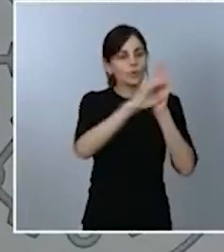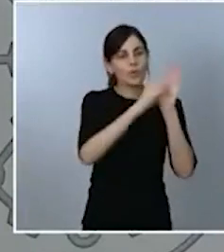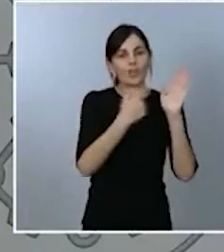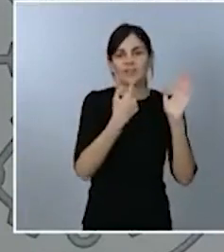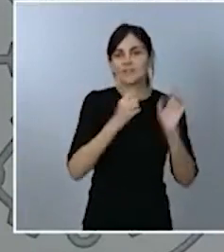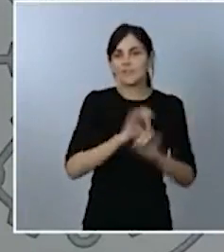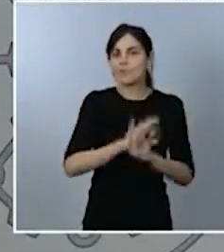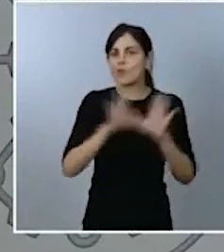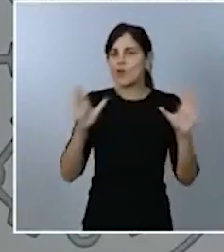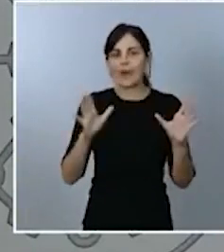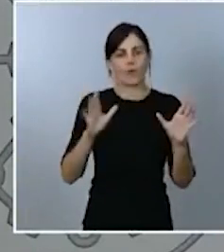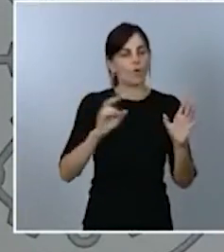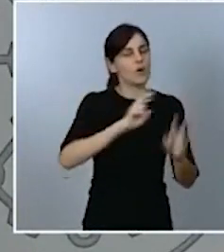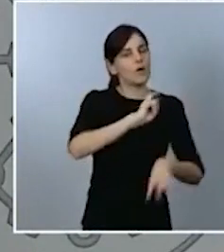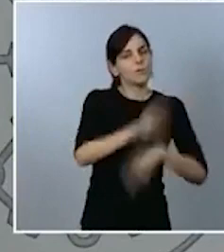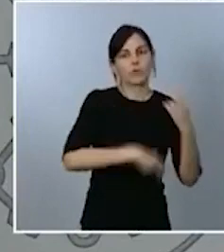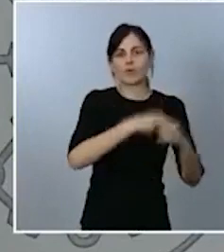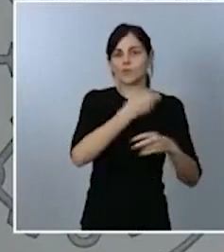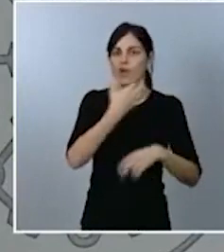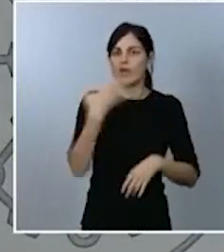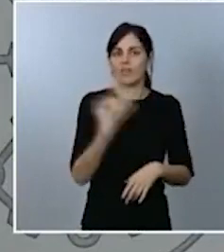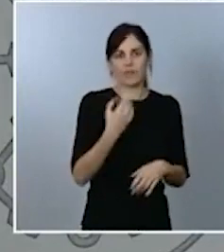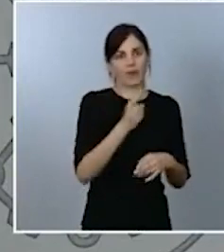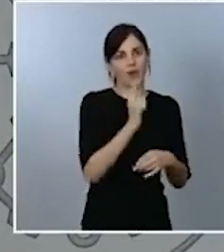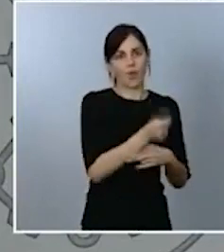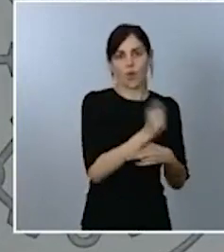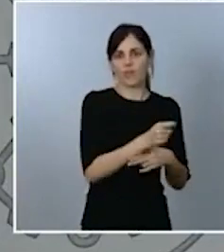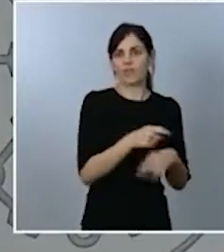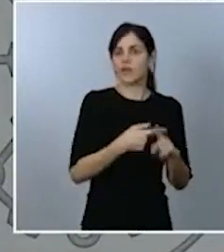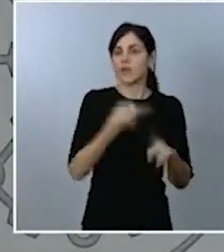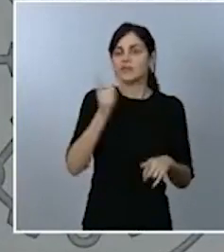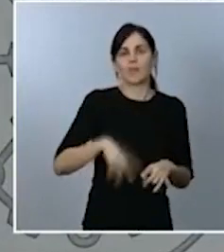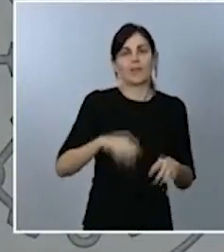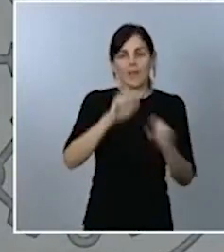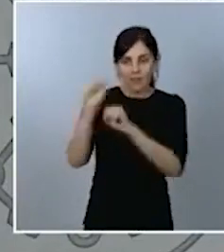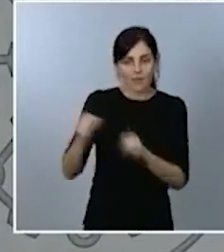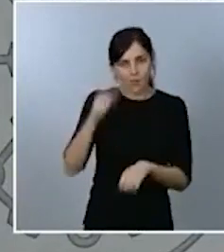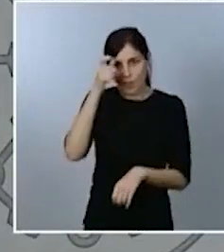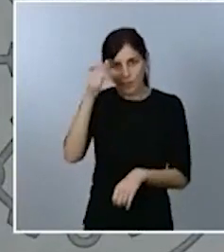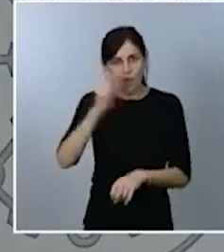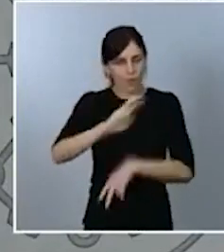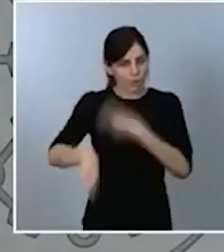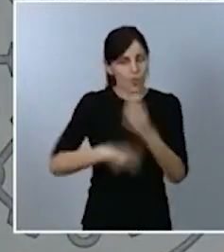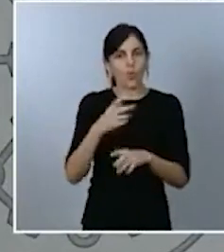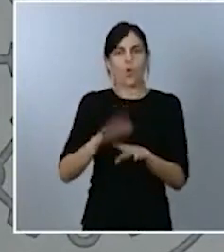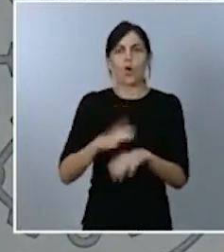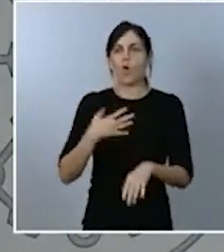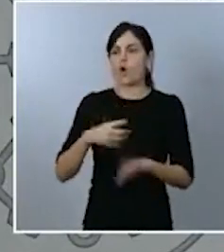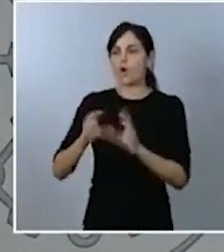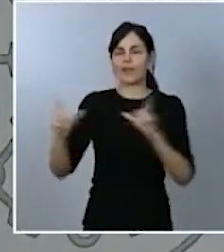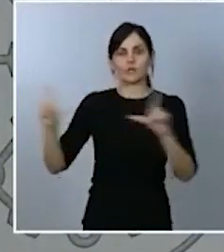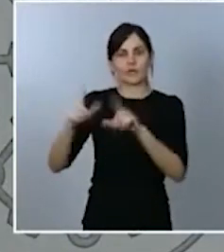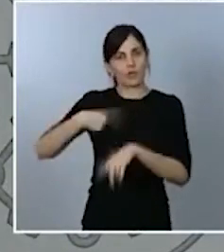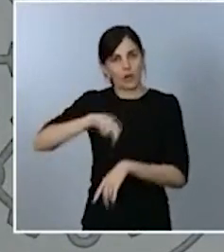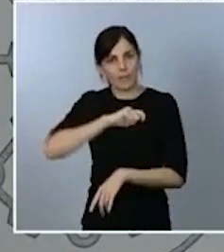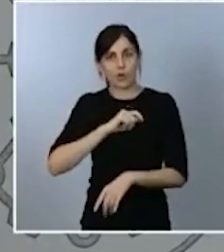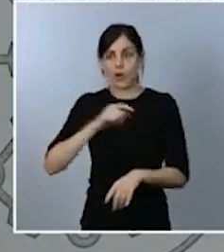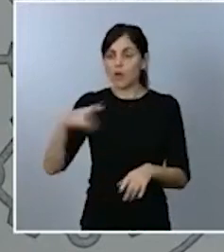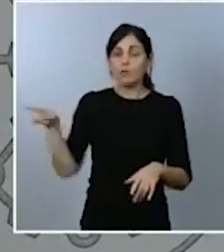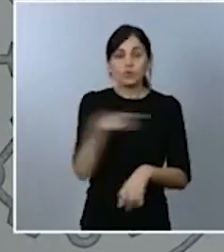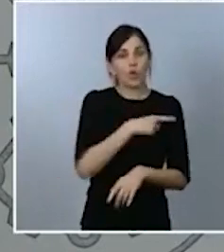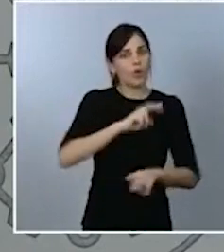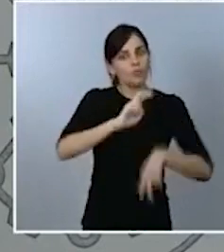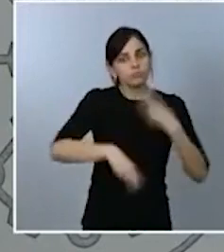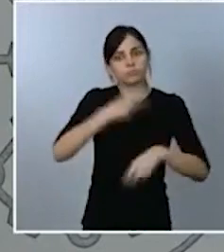que del tribunal constitucional del defensor del pueblo o de la radio televisión española todo ello organismos que necesitan esa